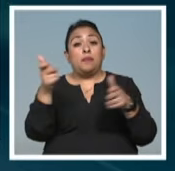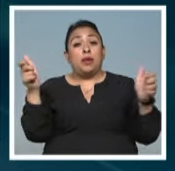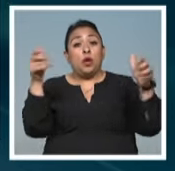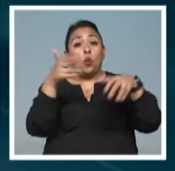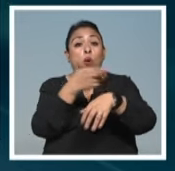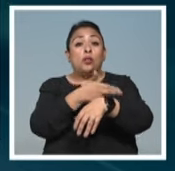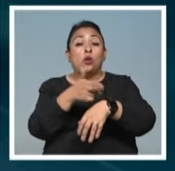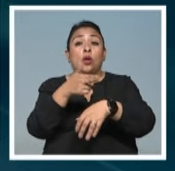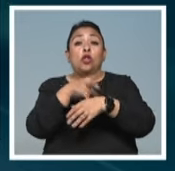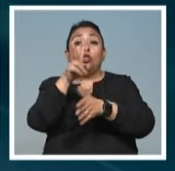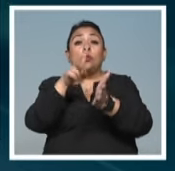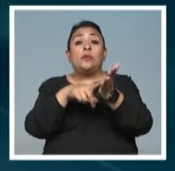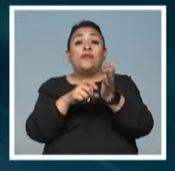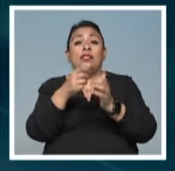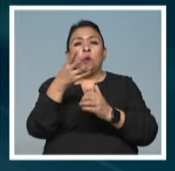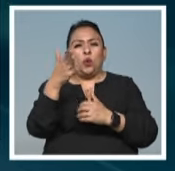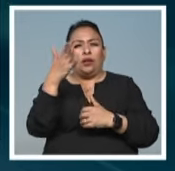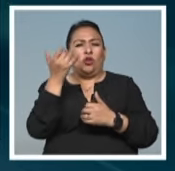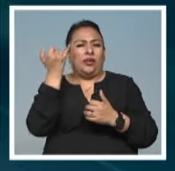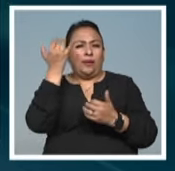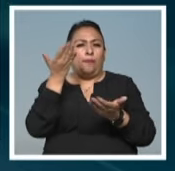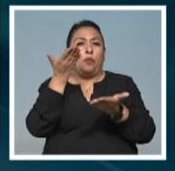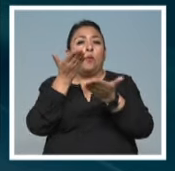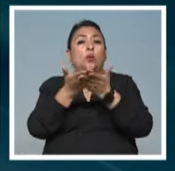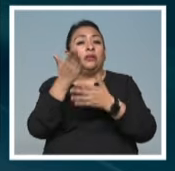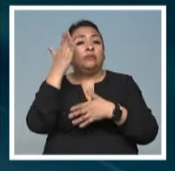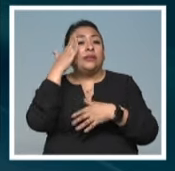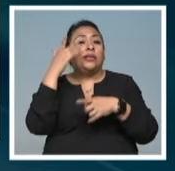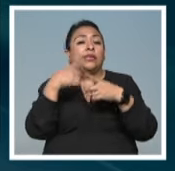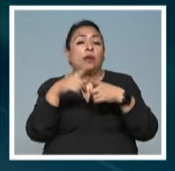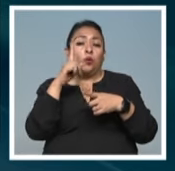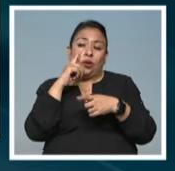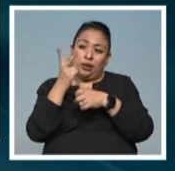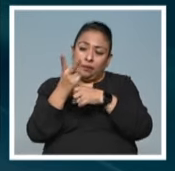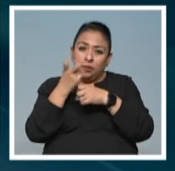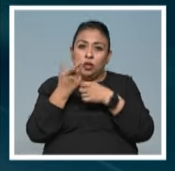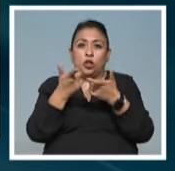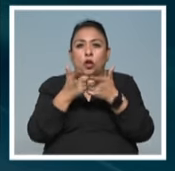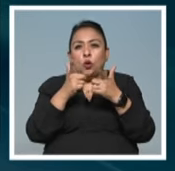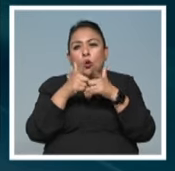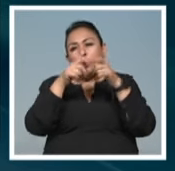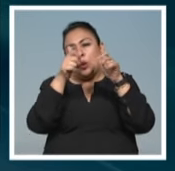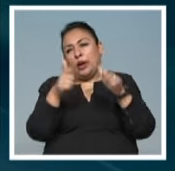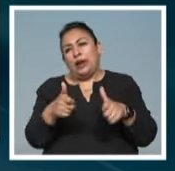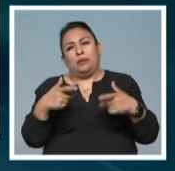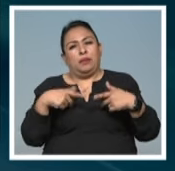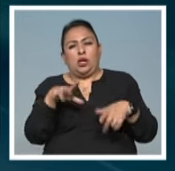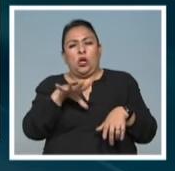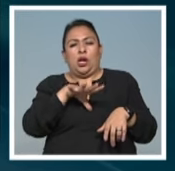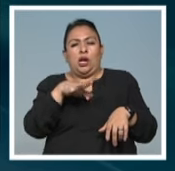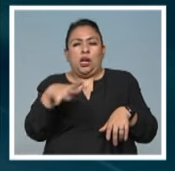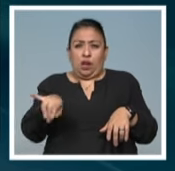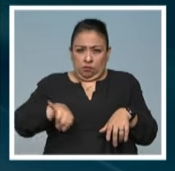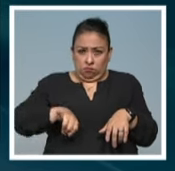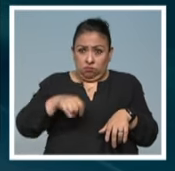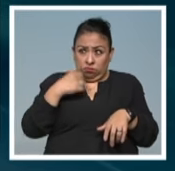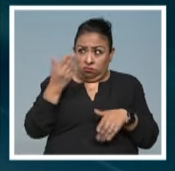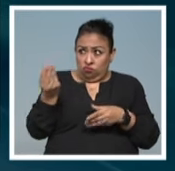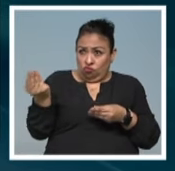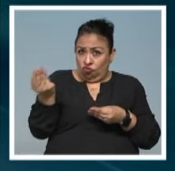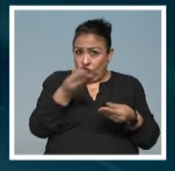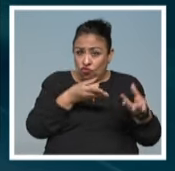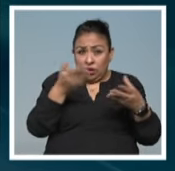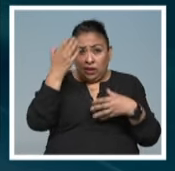una iniciativa liderada por mujeres que invita a colectivos, artistas y público interesado a intercambiar experiencias,